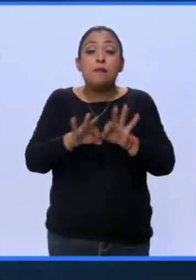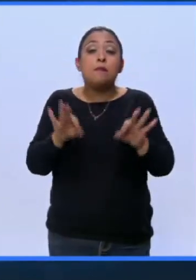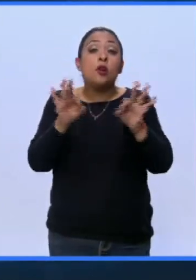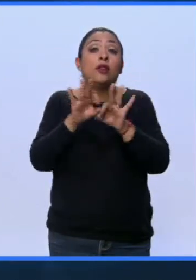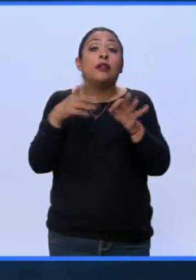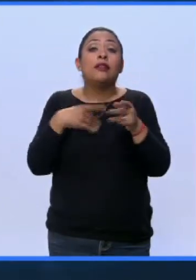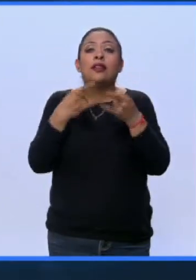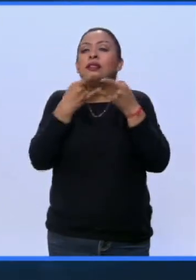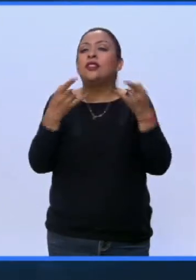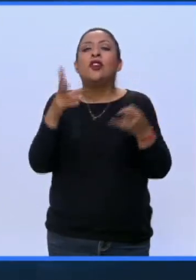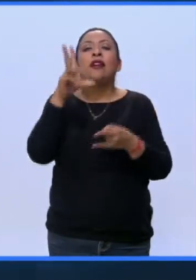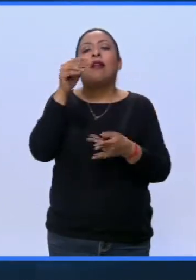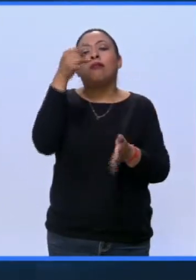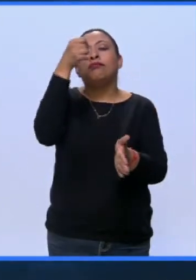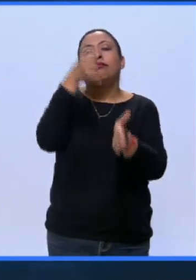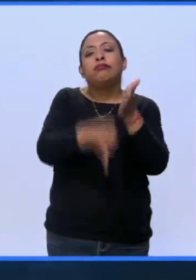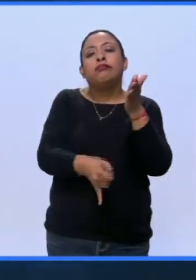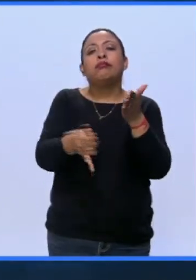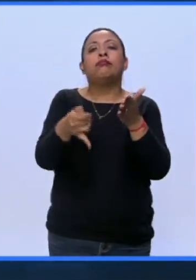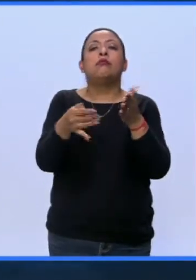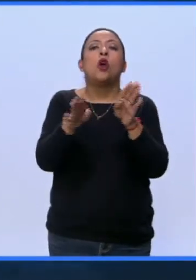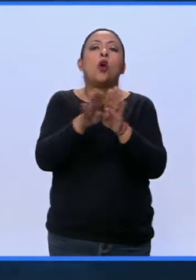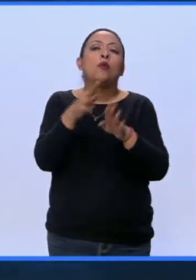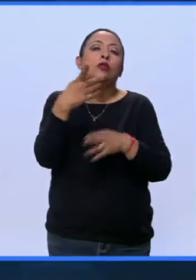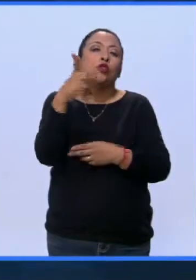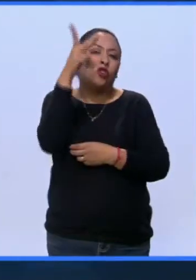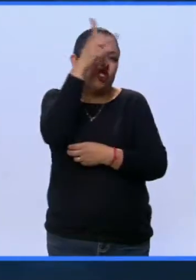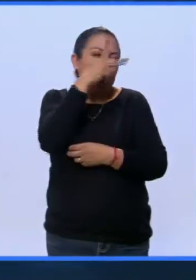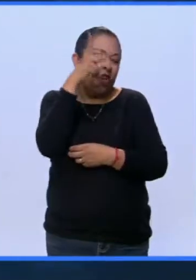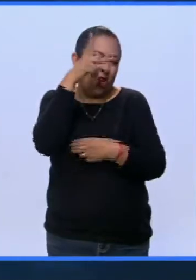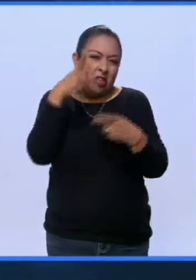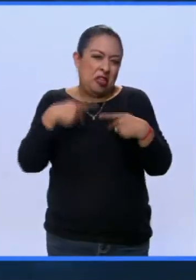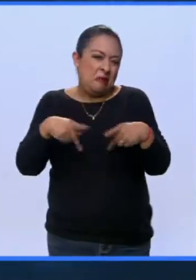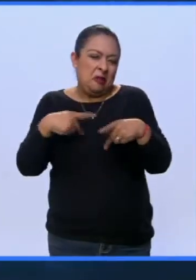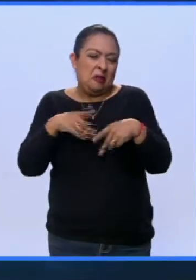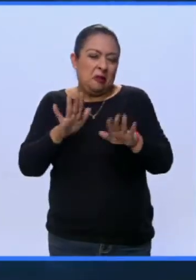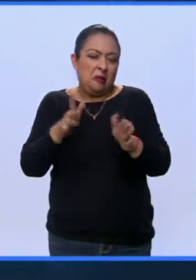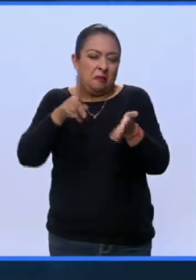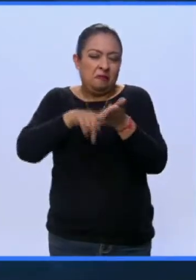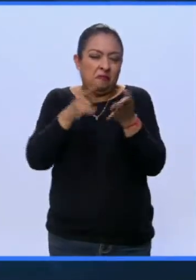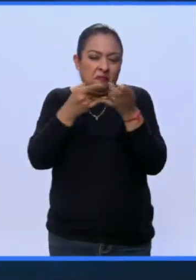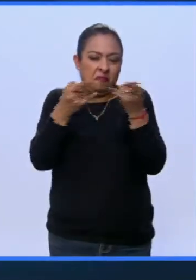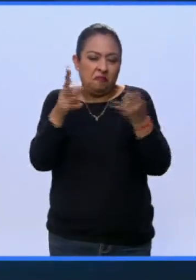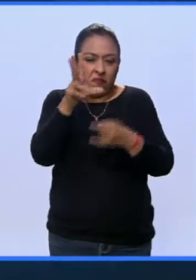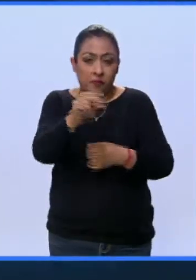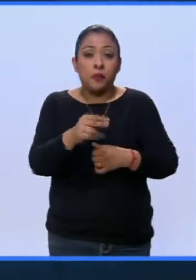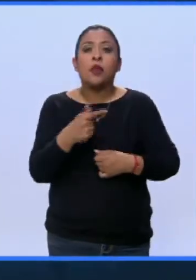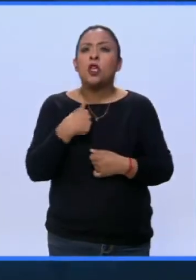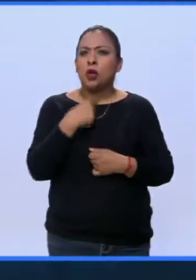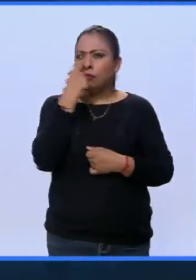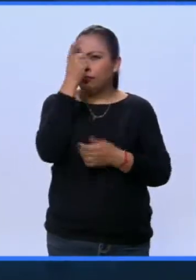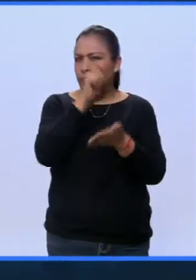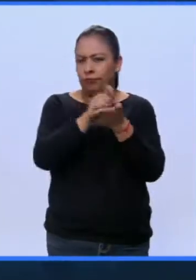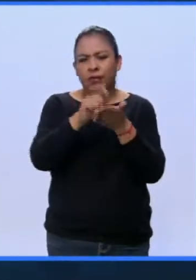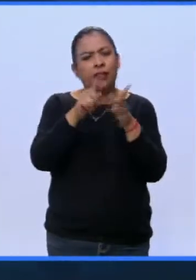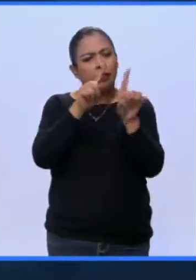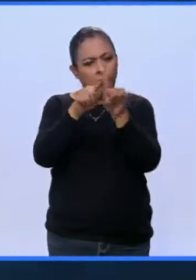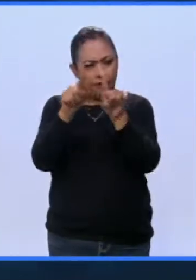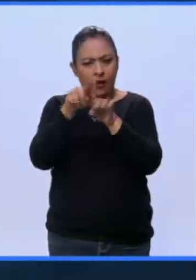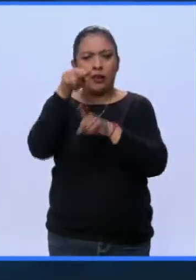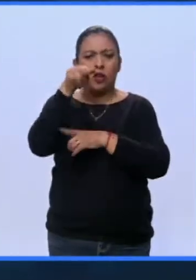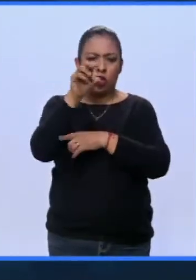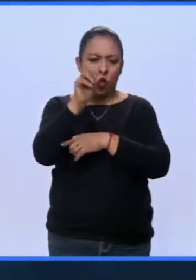la profundización psicológica del personaje. Yo escribí varias novelas